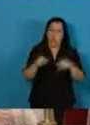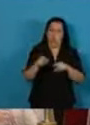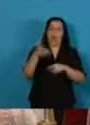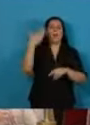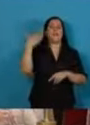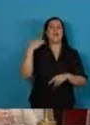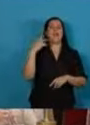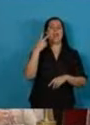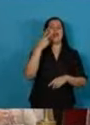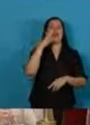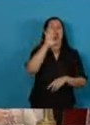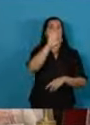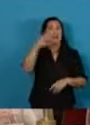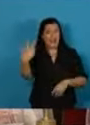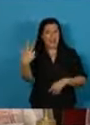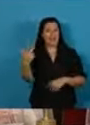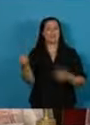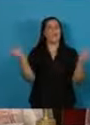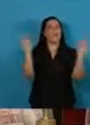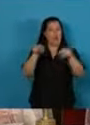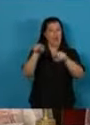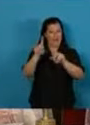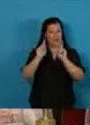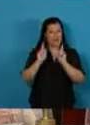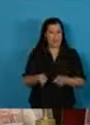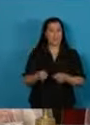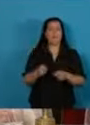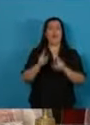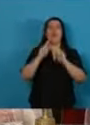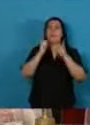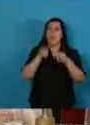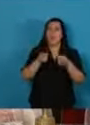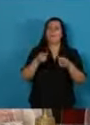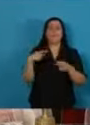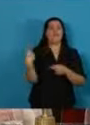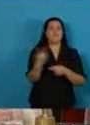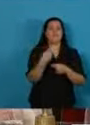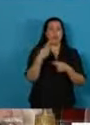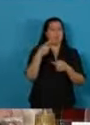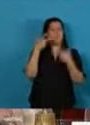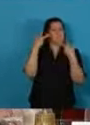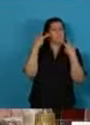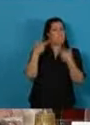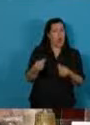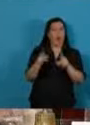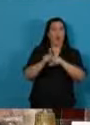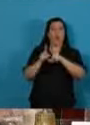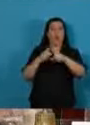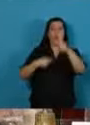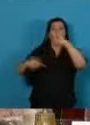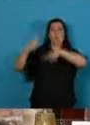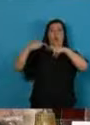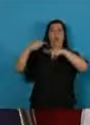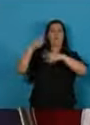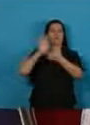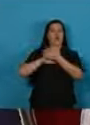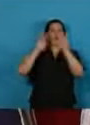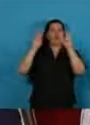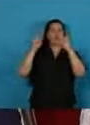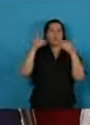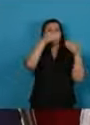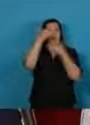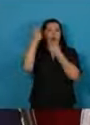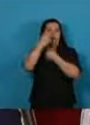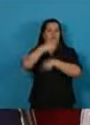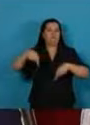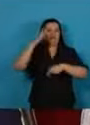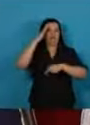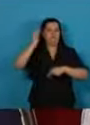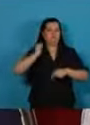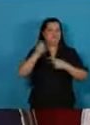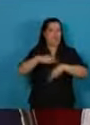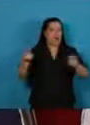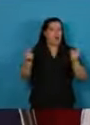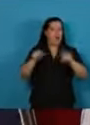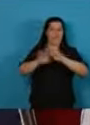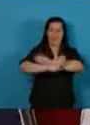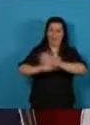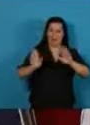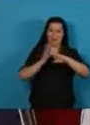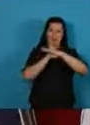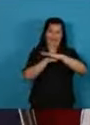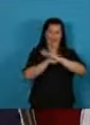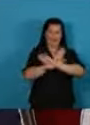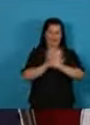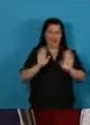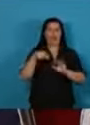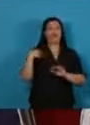2003. Y se impidió colectivamente cualquier retroceso en esa materia. Estamos orgullosos como sociedad